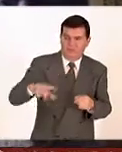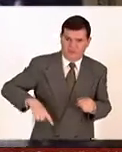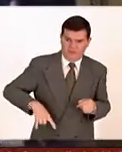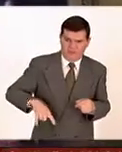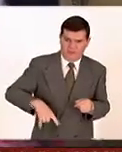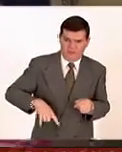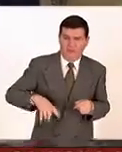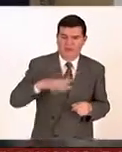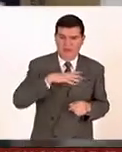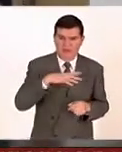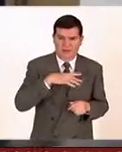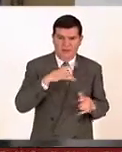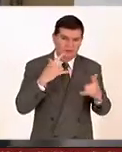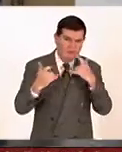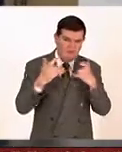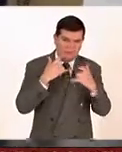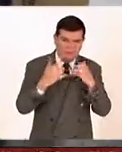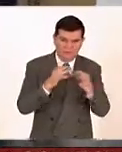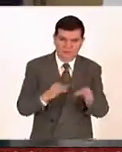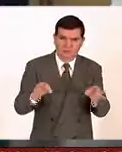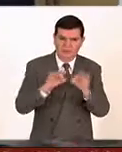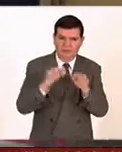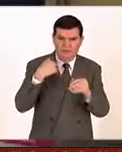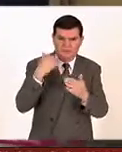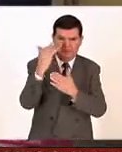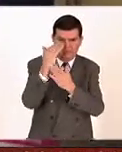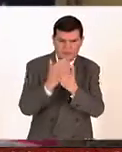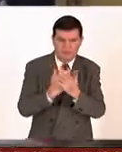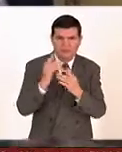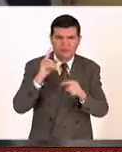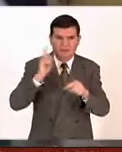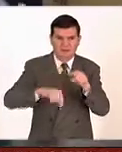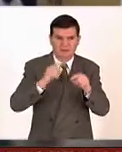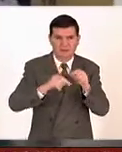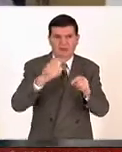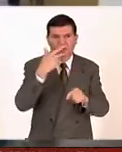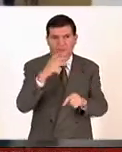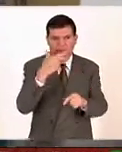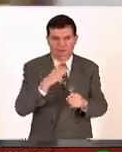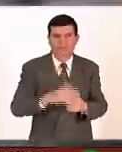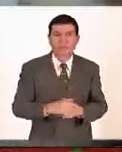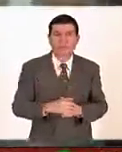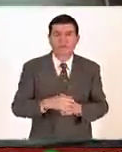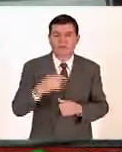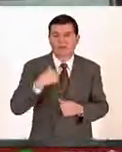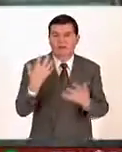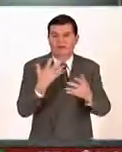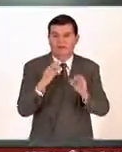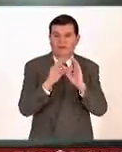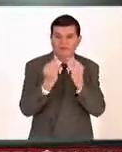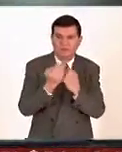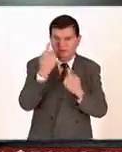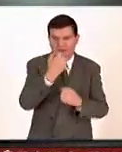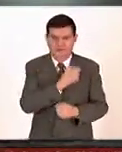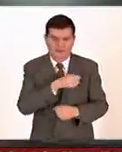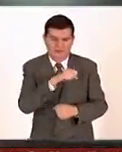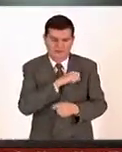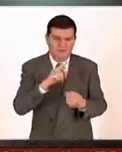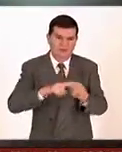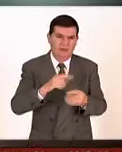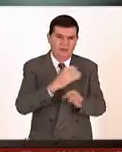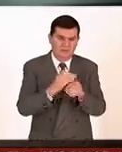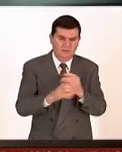hemos hecho esfuerzos importantes por disminuir el problema del tabaco usando medidas de salud pública que son